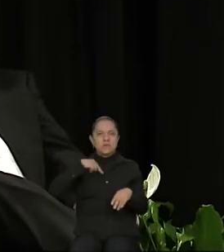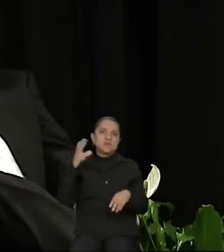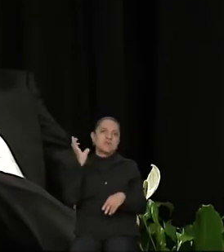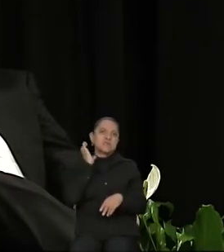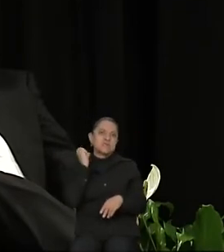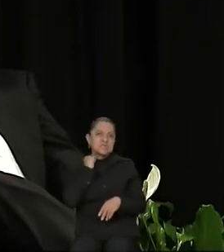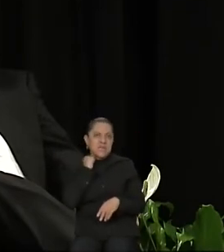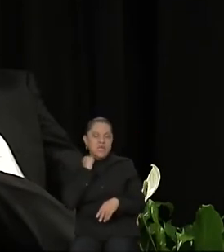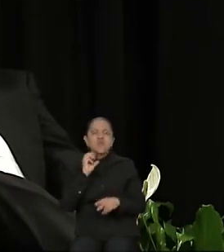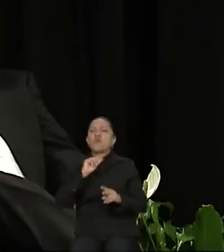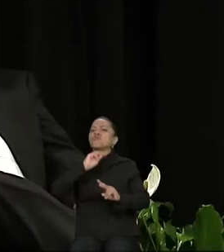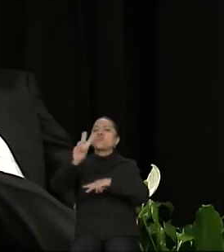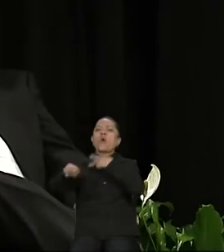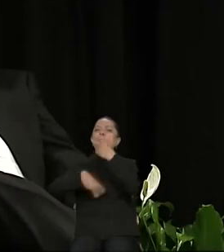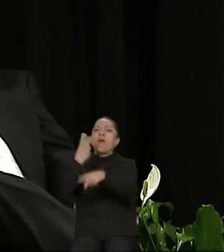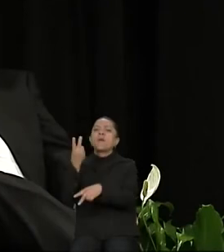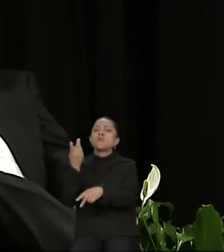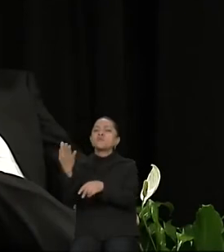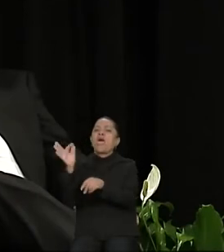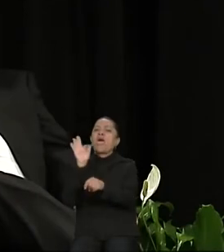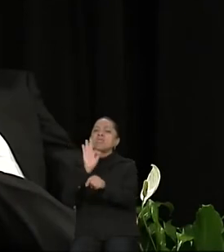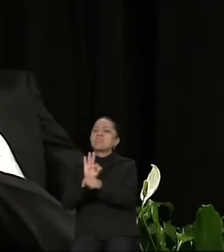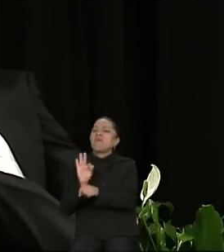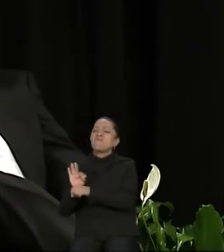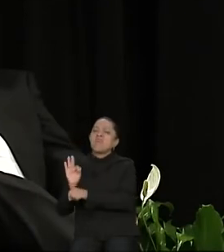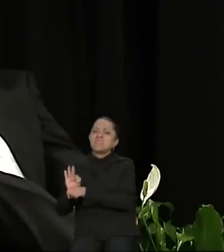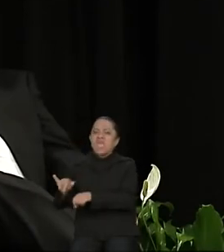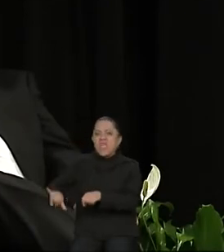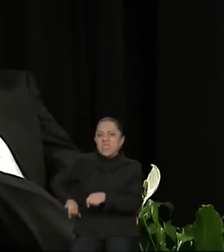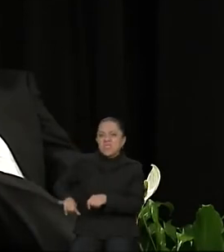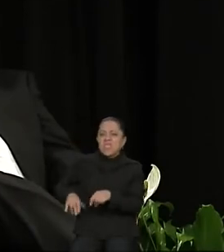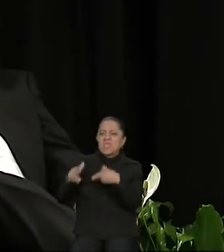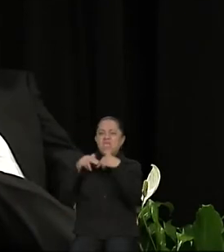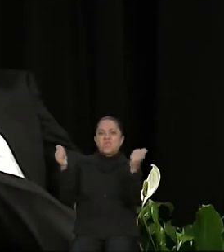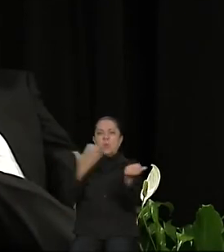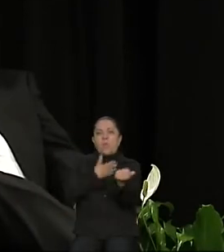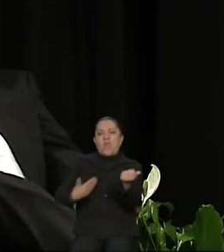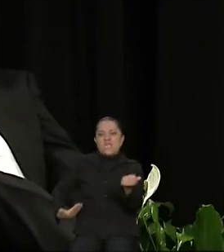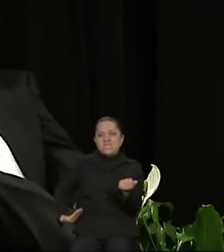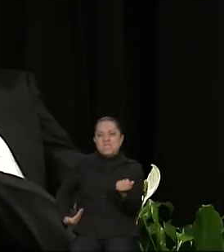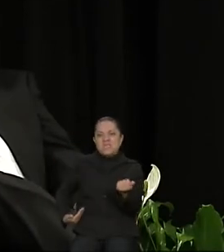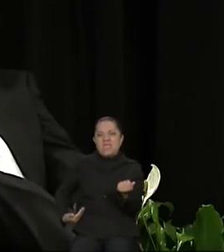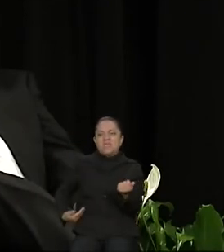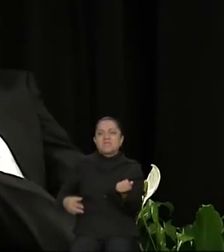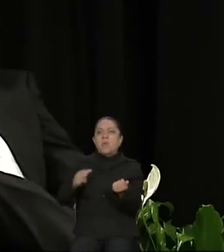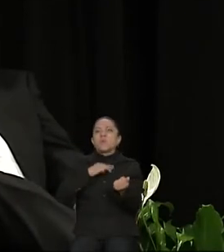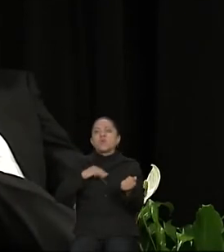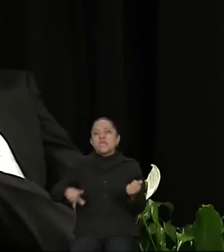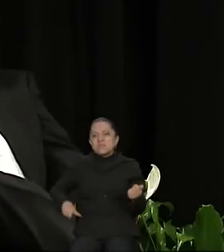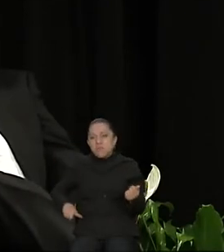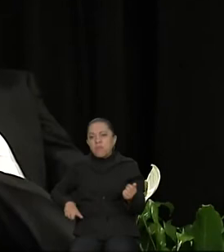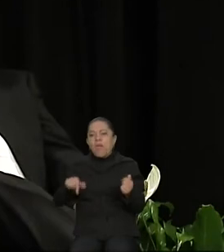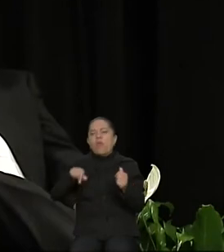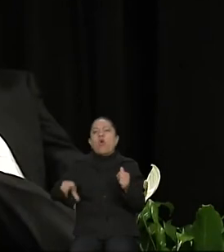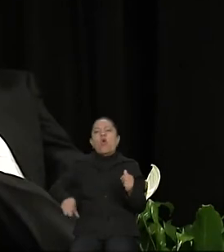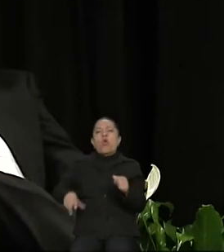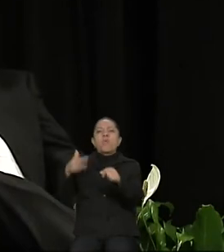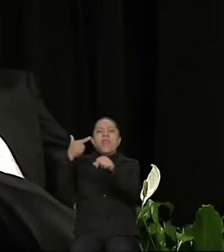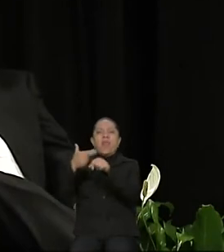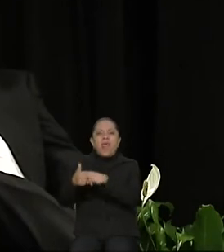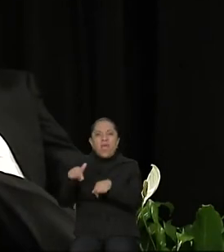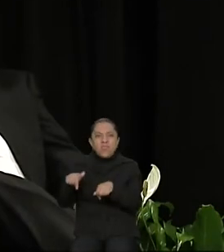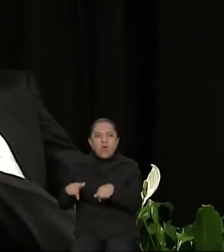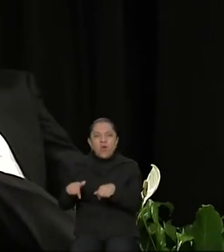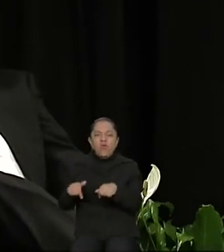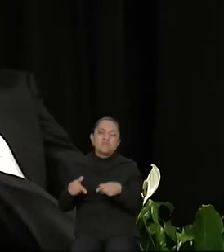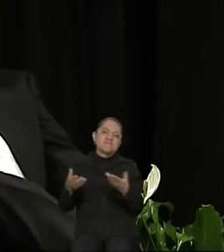a llegar a defender los intereses de ningún presidente municipal, de ningún gobernador y, por supuesto, del